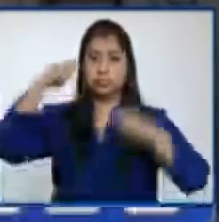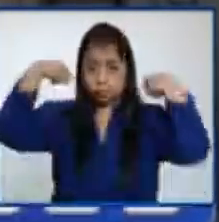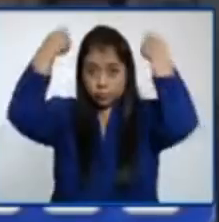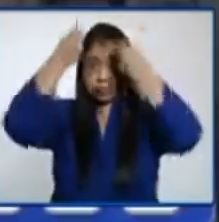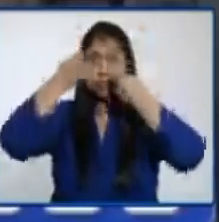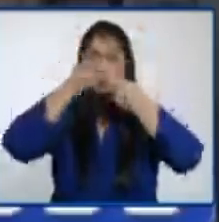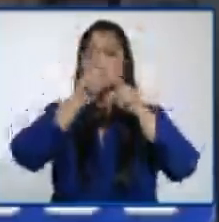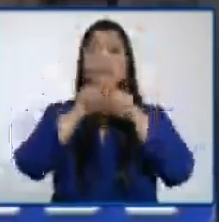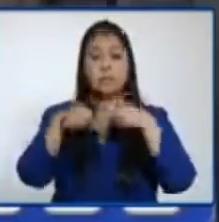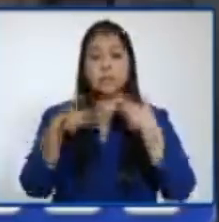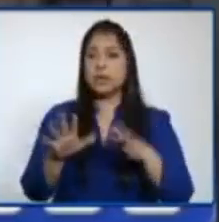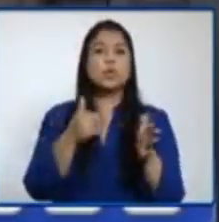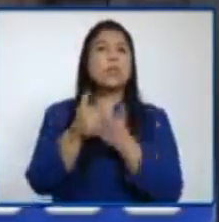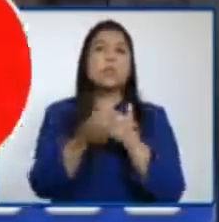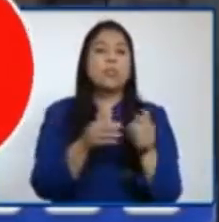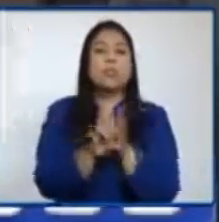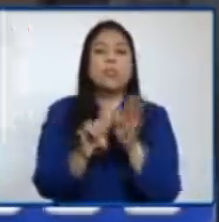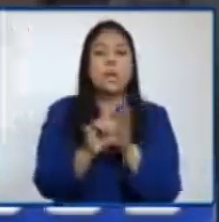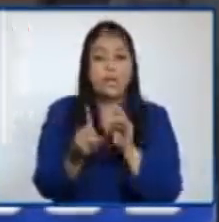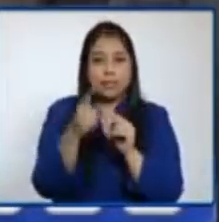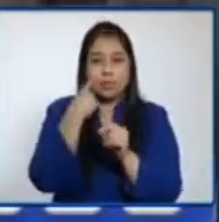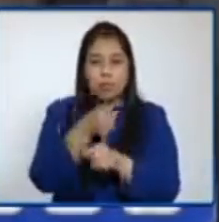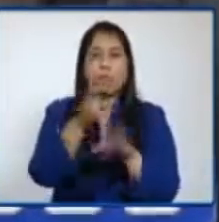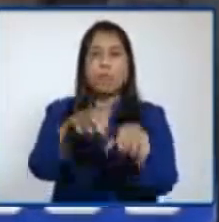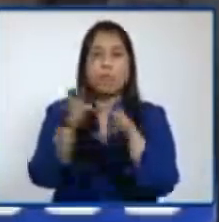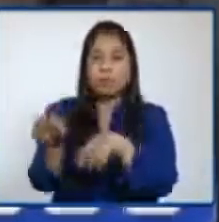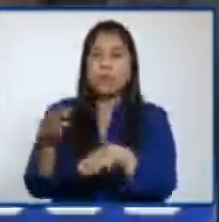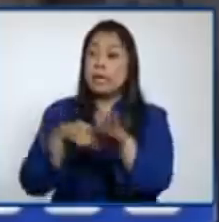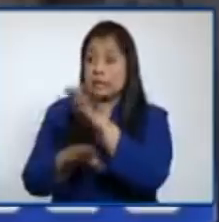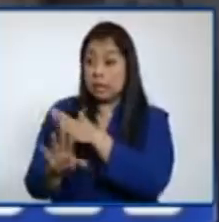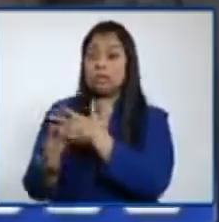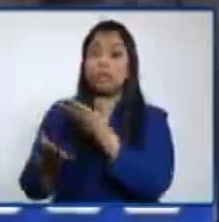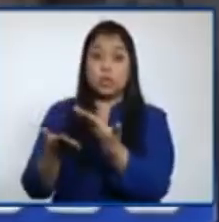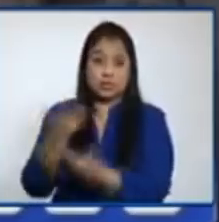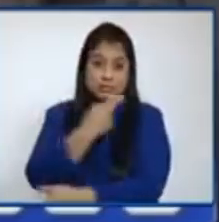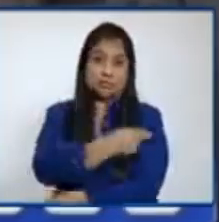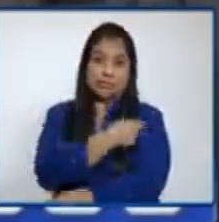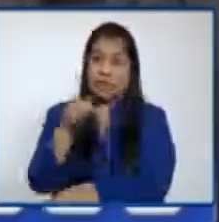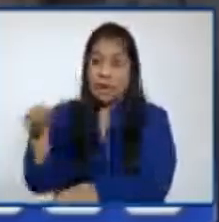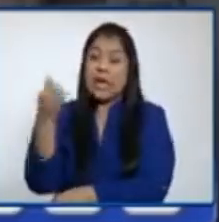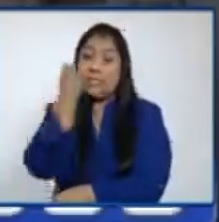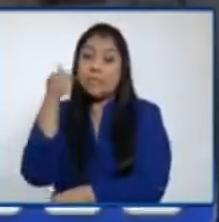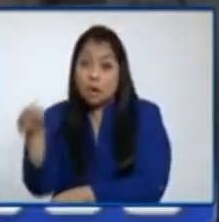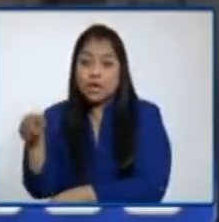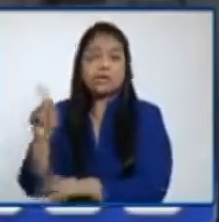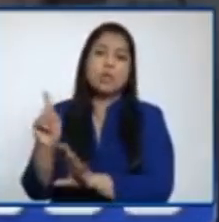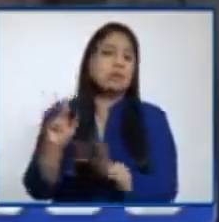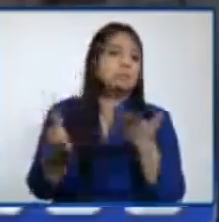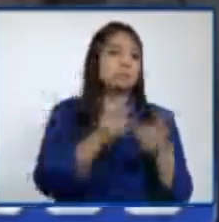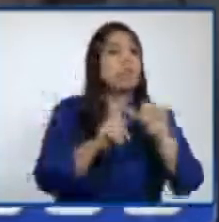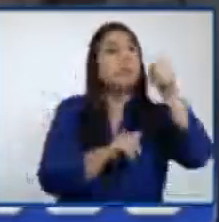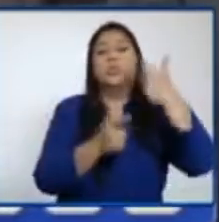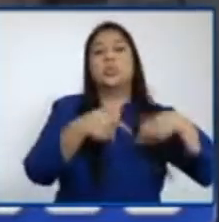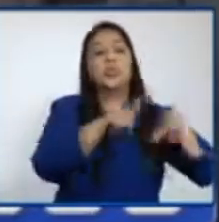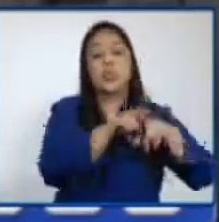caso de que cualquiera resultara positivo, que no siempre ocurre dentro de los servicios hospitalarios, ellos van a tener